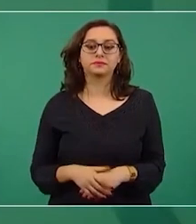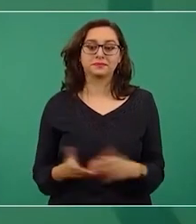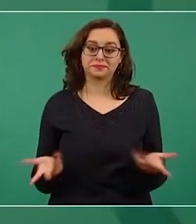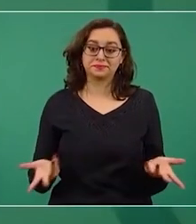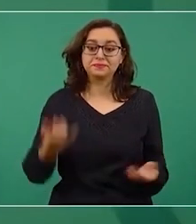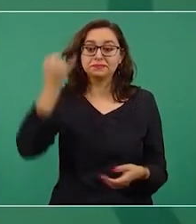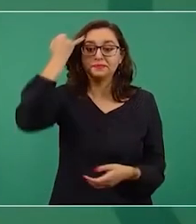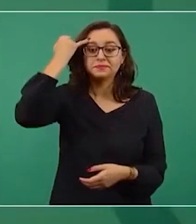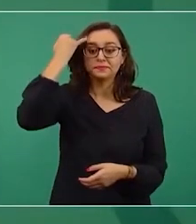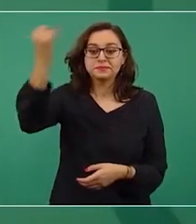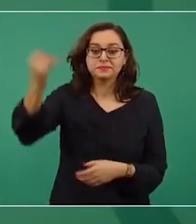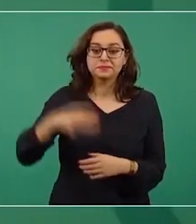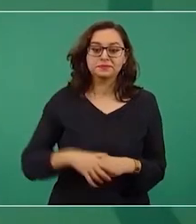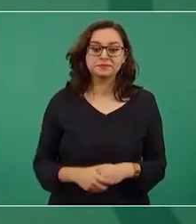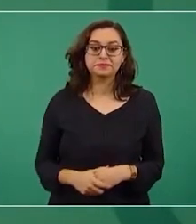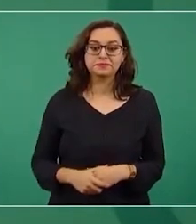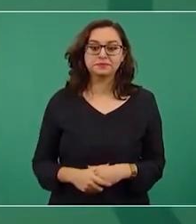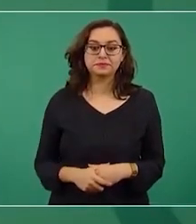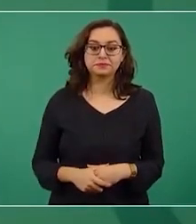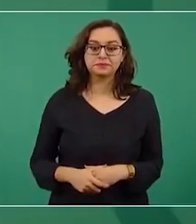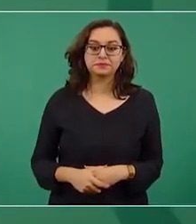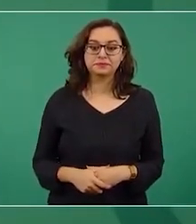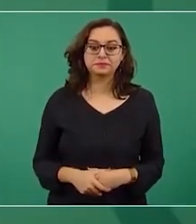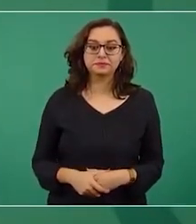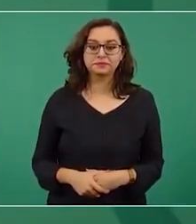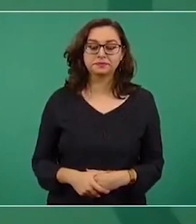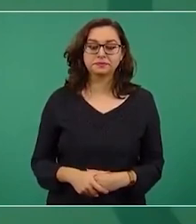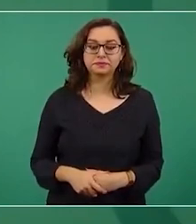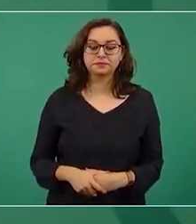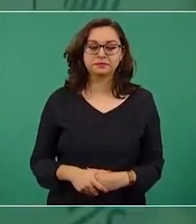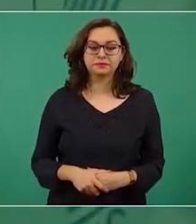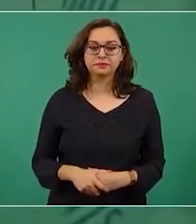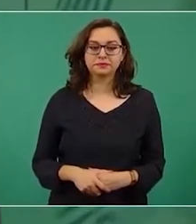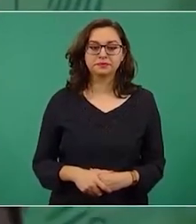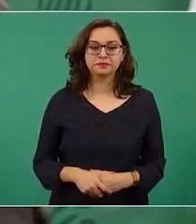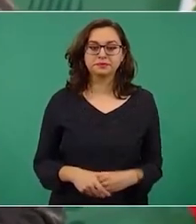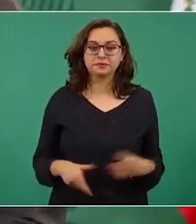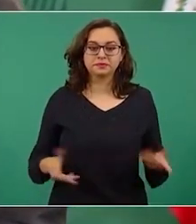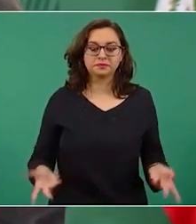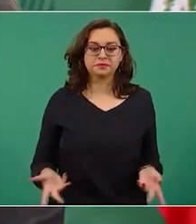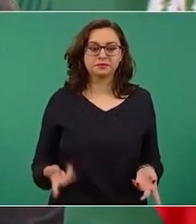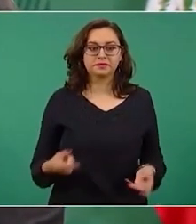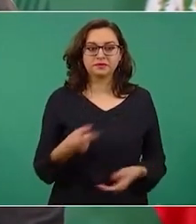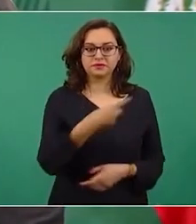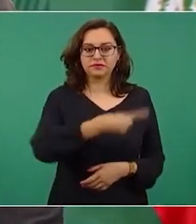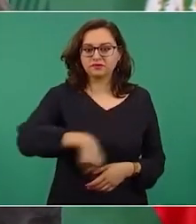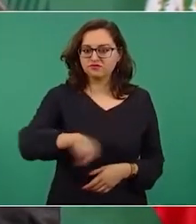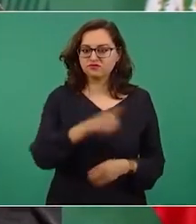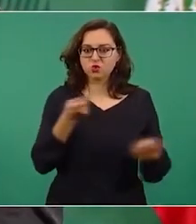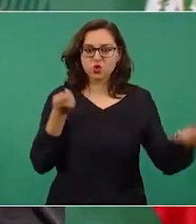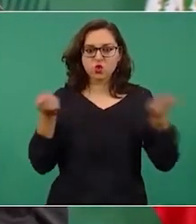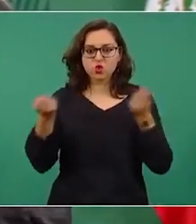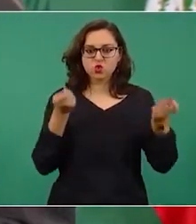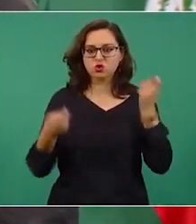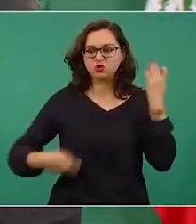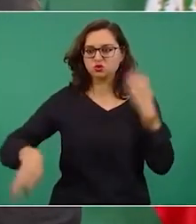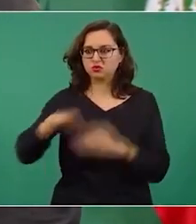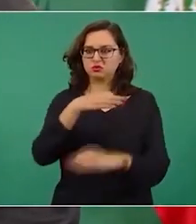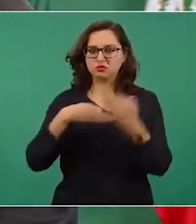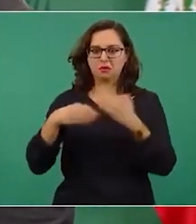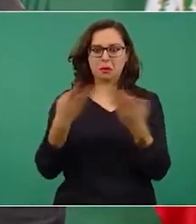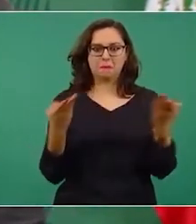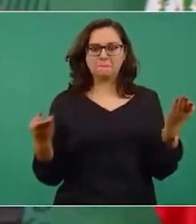que ni siquiera querían que tuviésemos cuenta además de